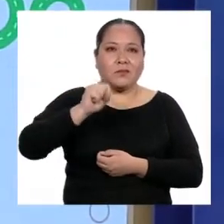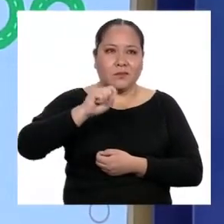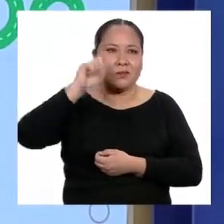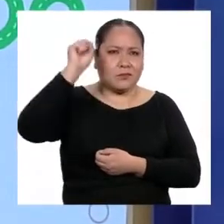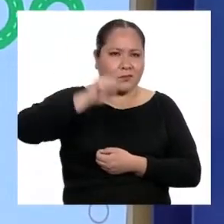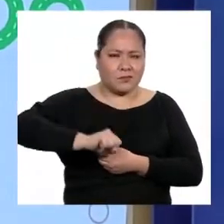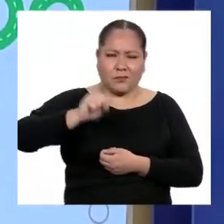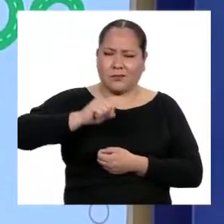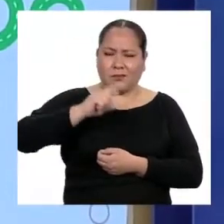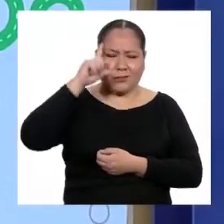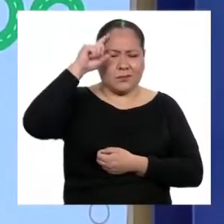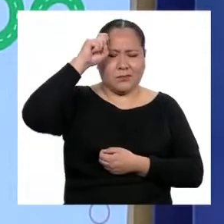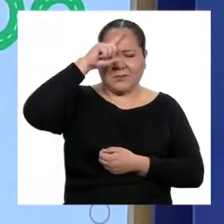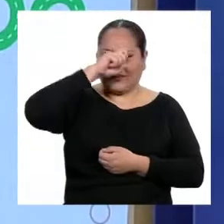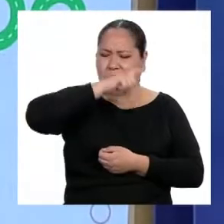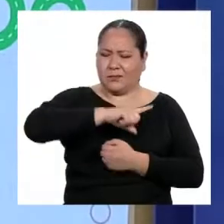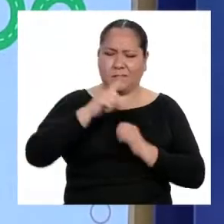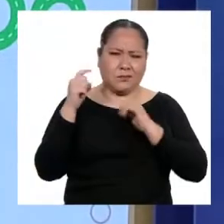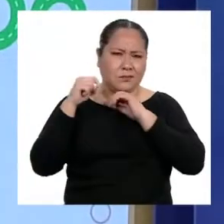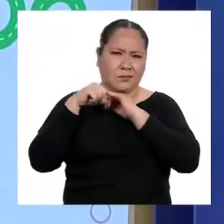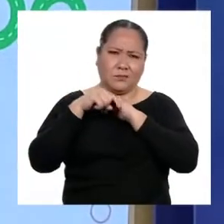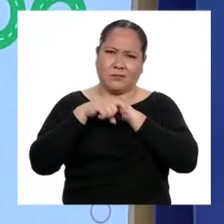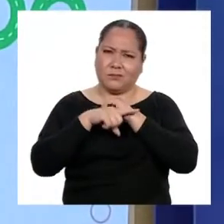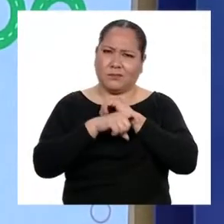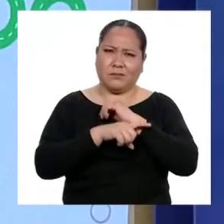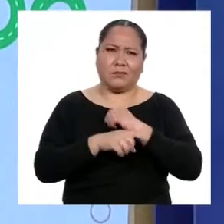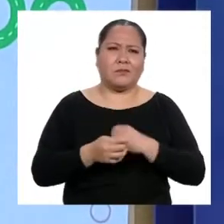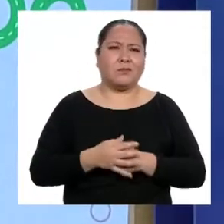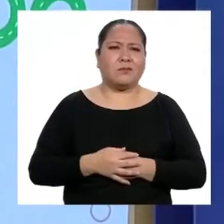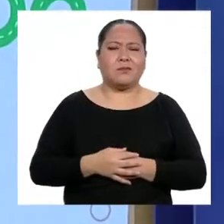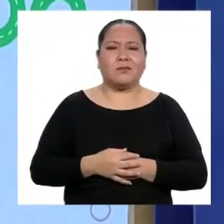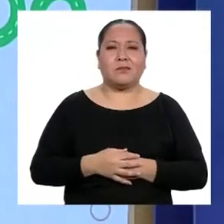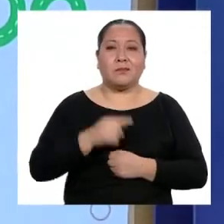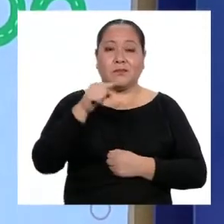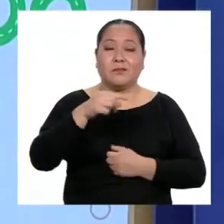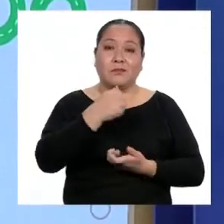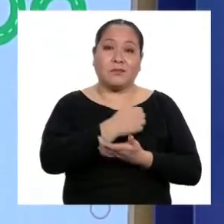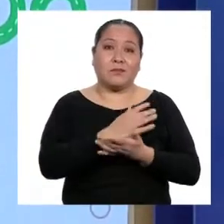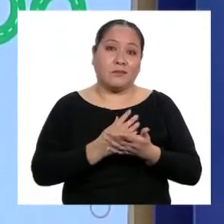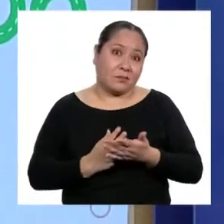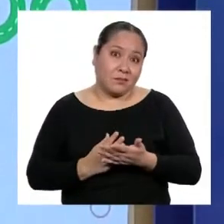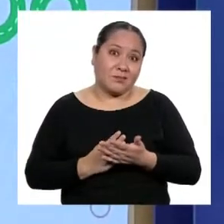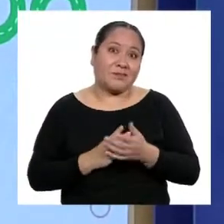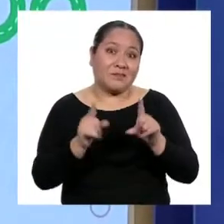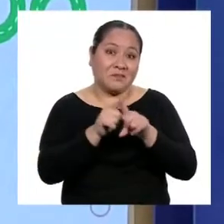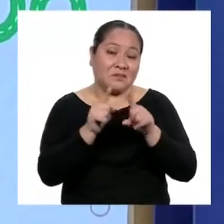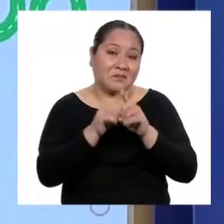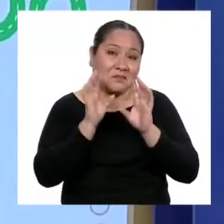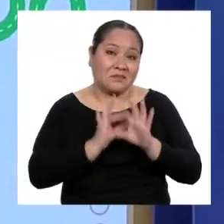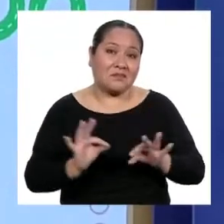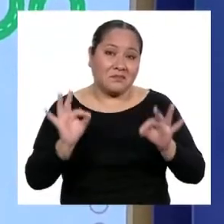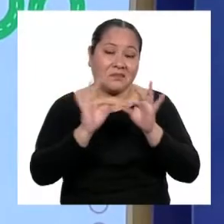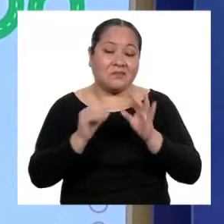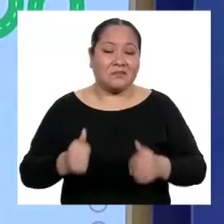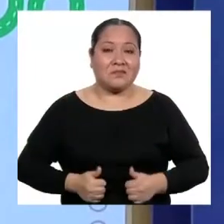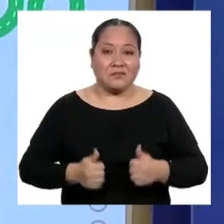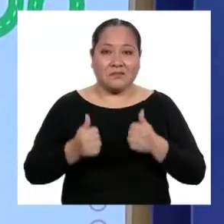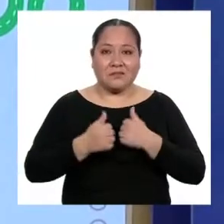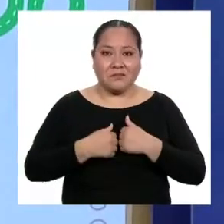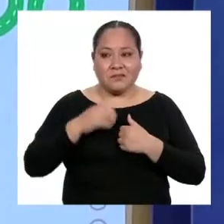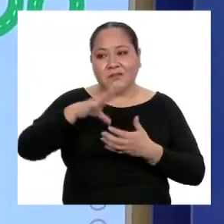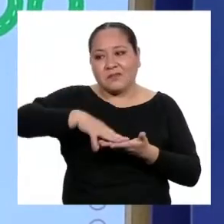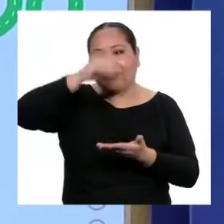bien complejo y complicado. También fue una de las etapas más bacanes de mi vida. Aprendí y